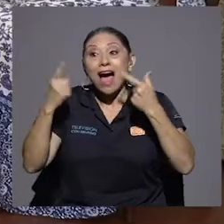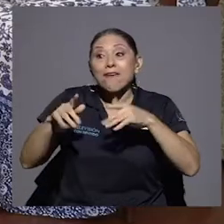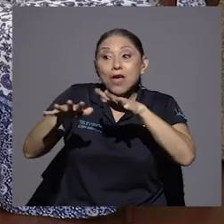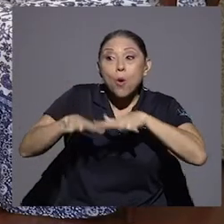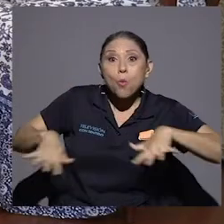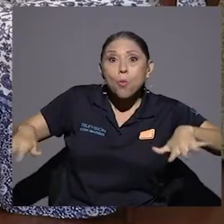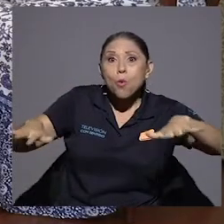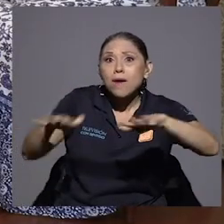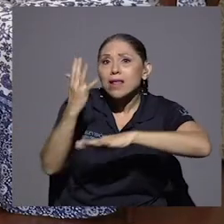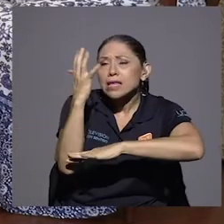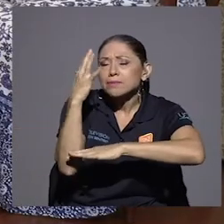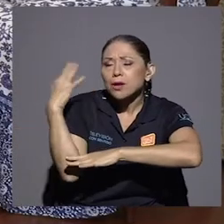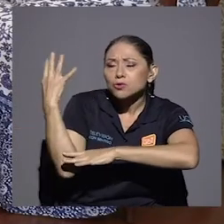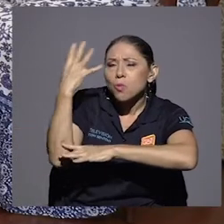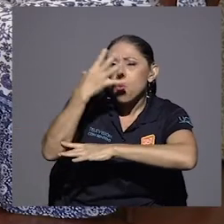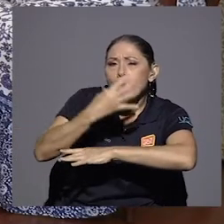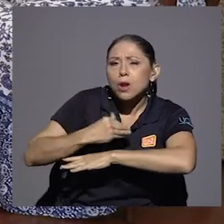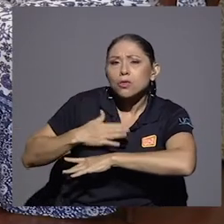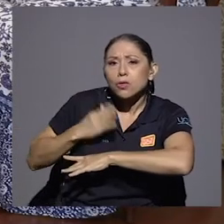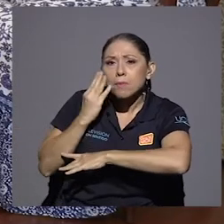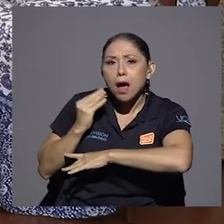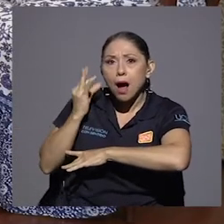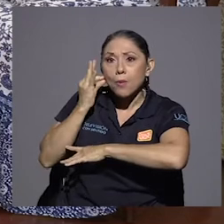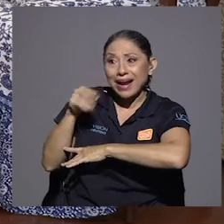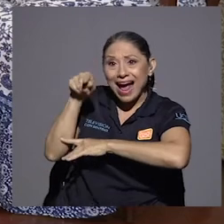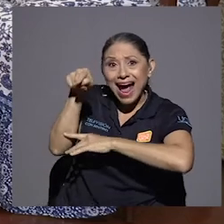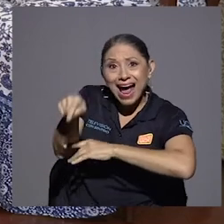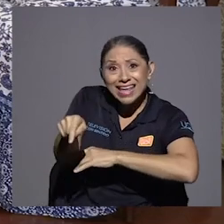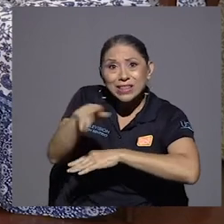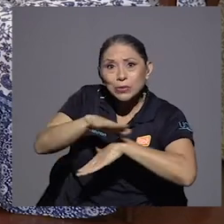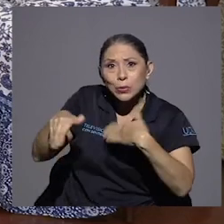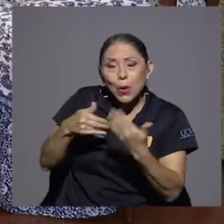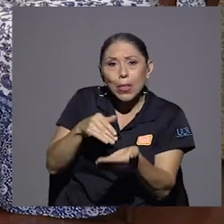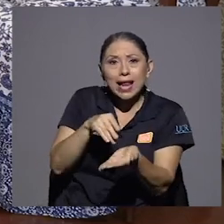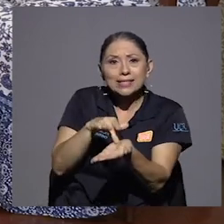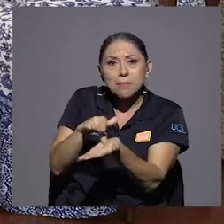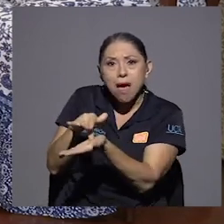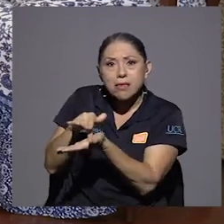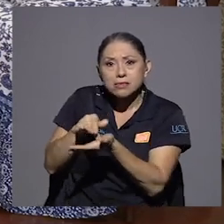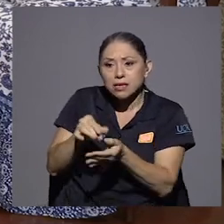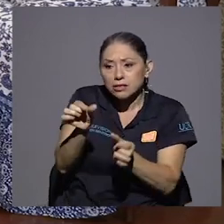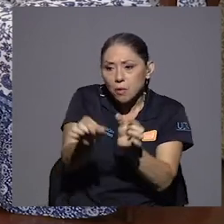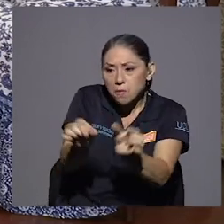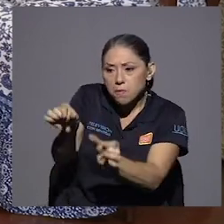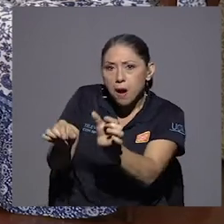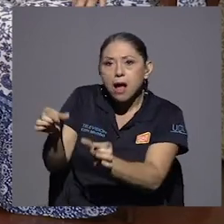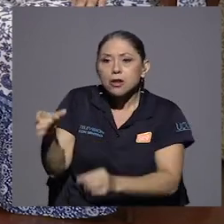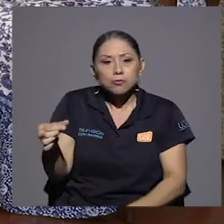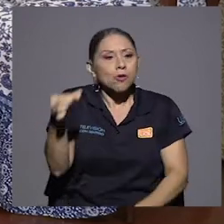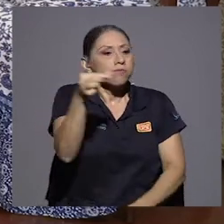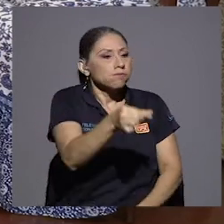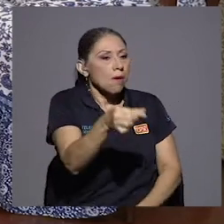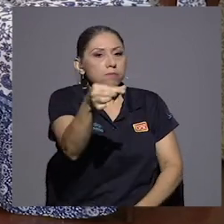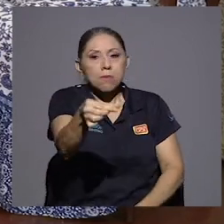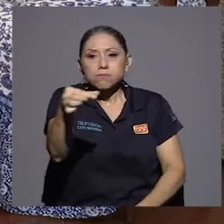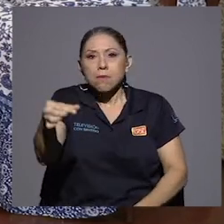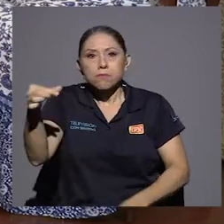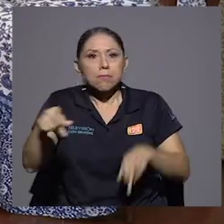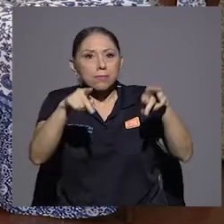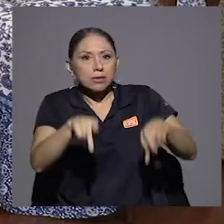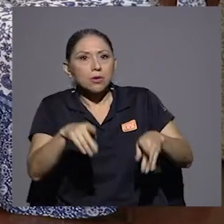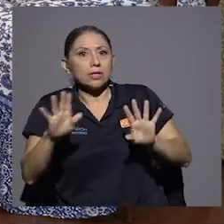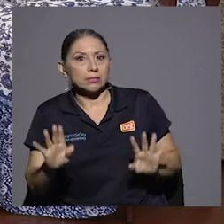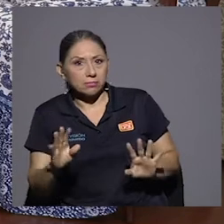ahorita. Y ahí tenía todas las medicinas, las muestras que le daban, ¿verdad? Y entonces él empezaba a repartir medicinas. O si no, si al